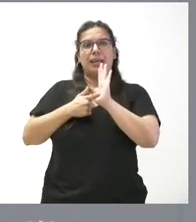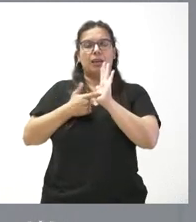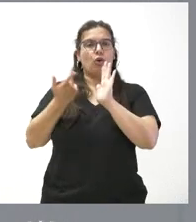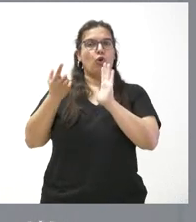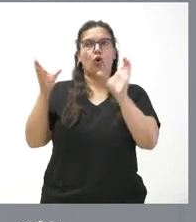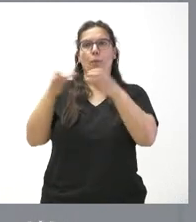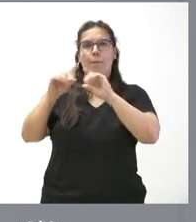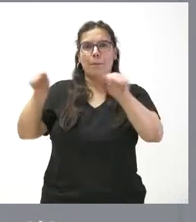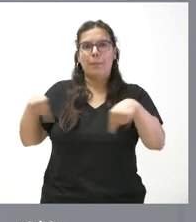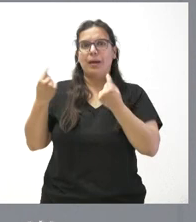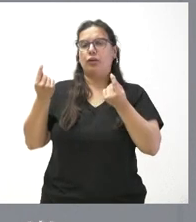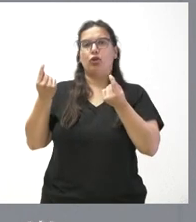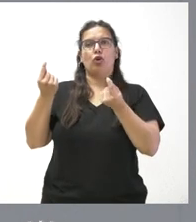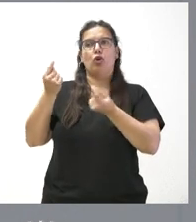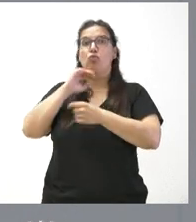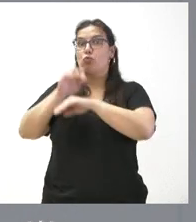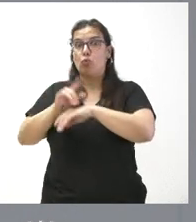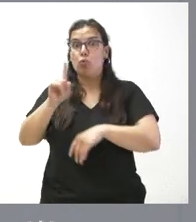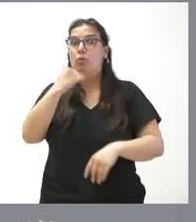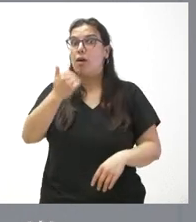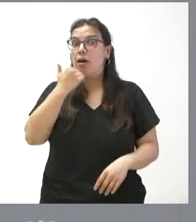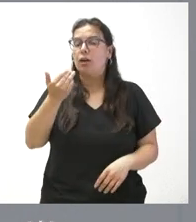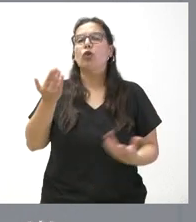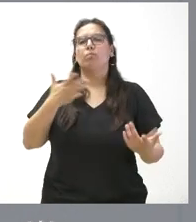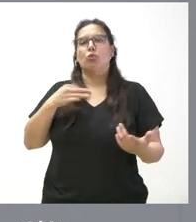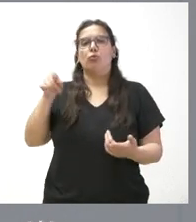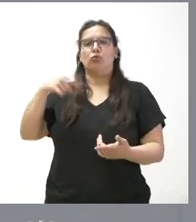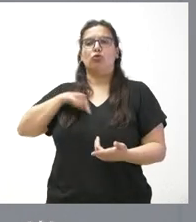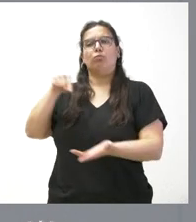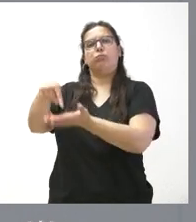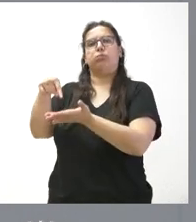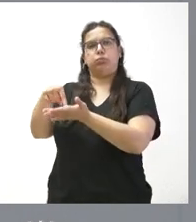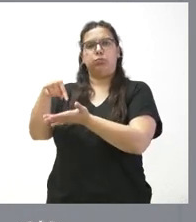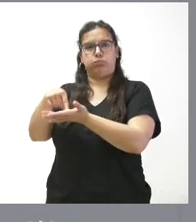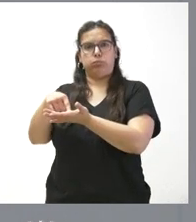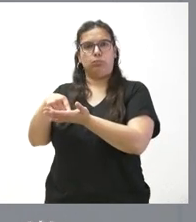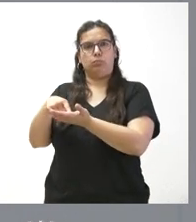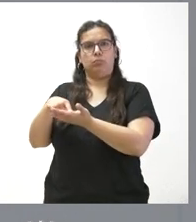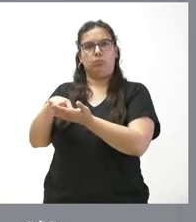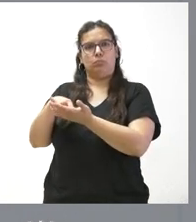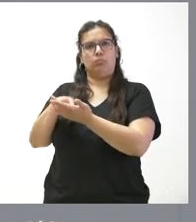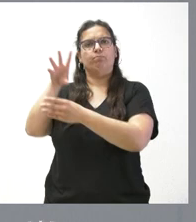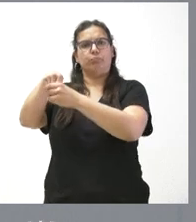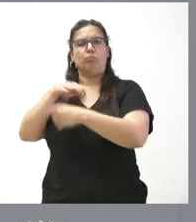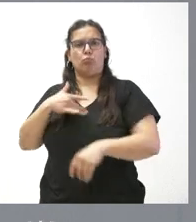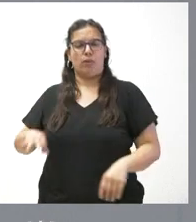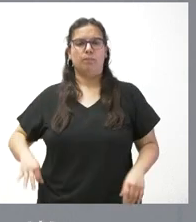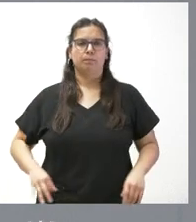convenios colectivos que firman empresarios y trabajadores, pues sí podría ser objeto de actuación por parte de la Junta de Castileño.